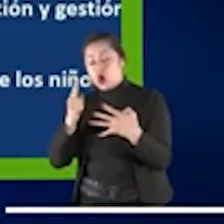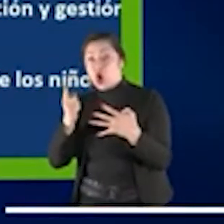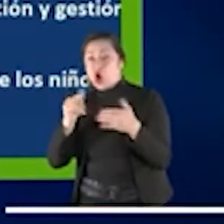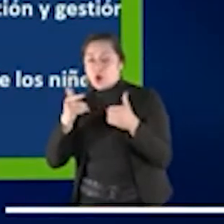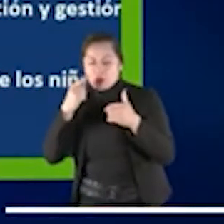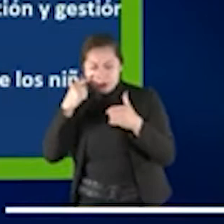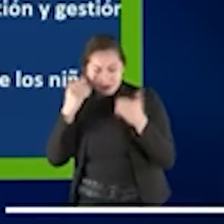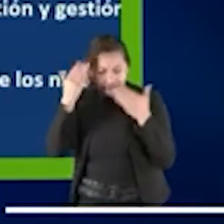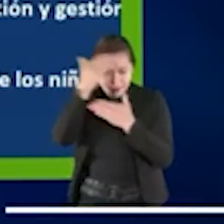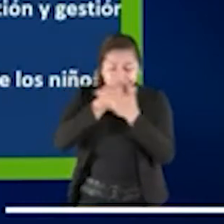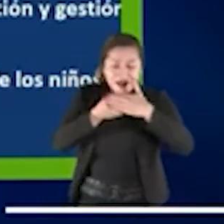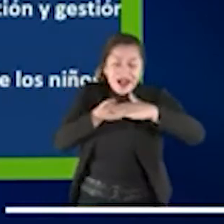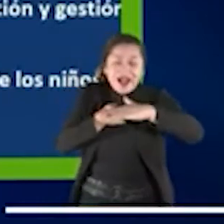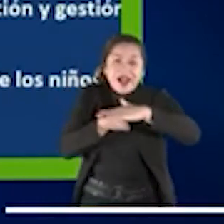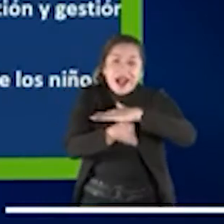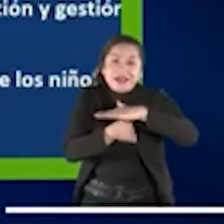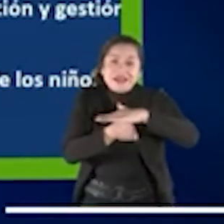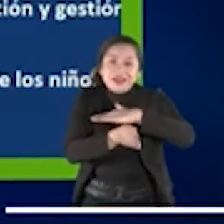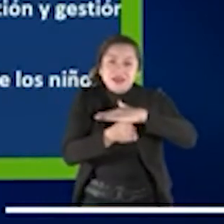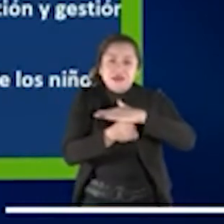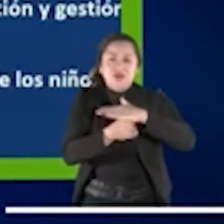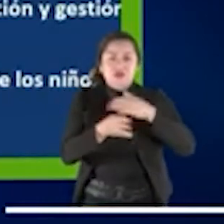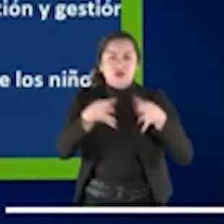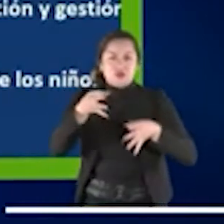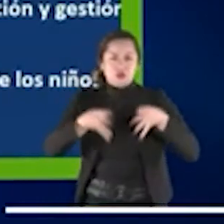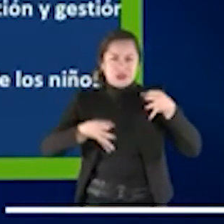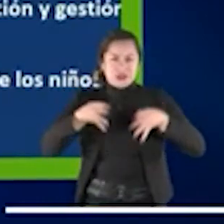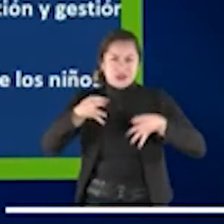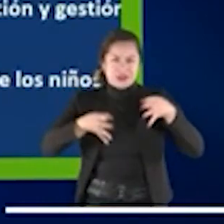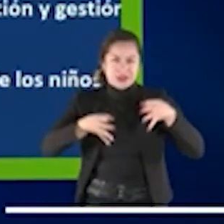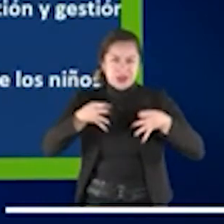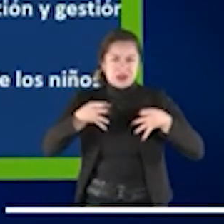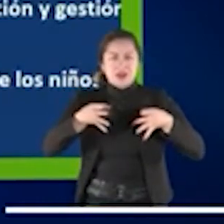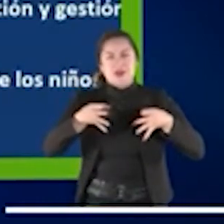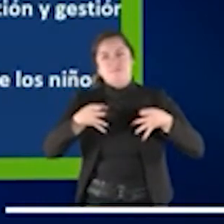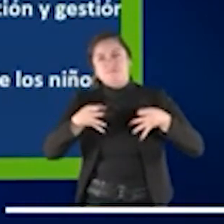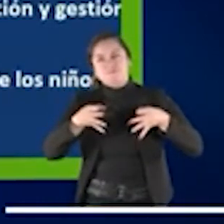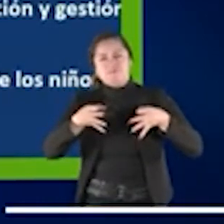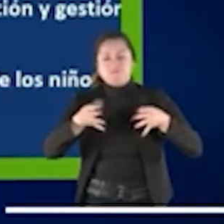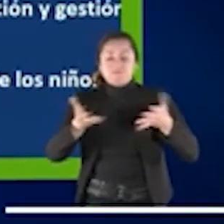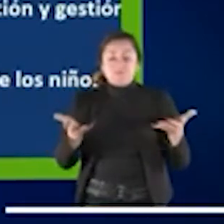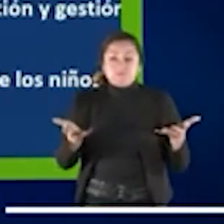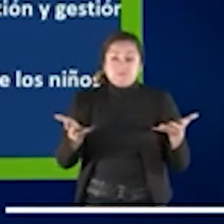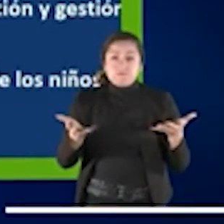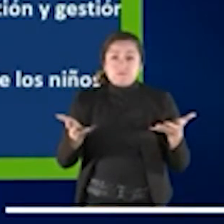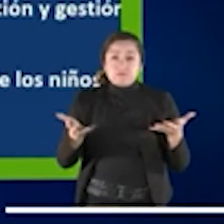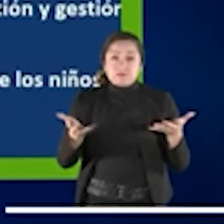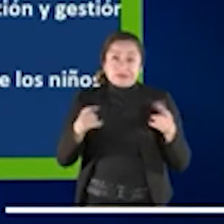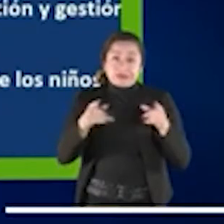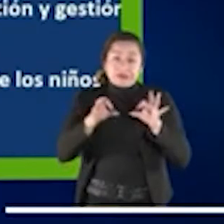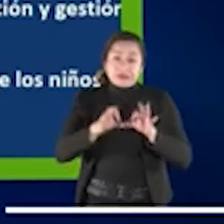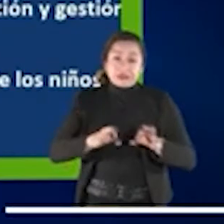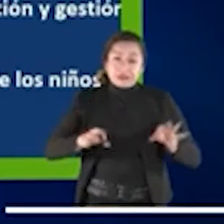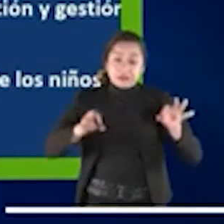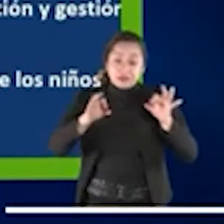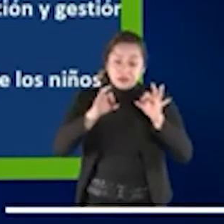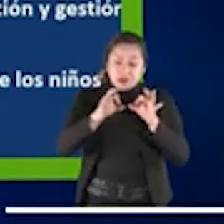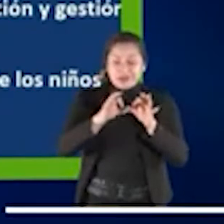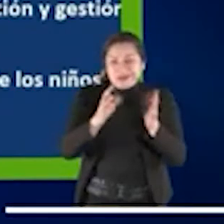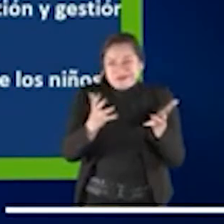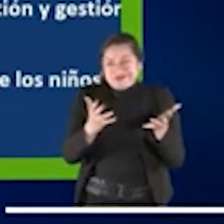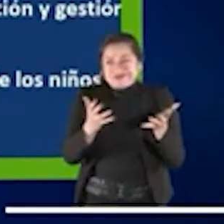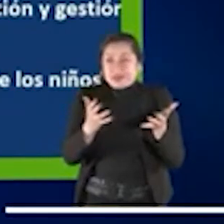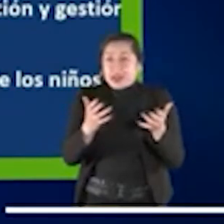una expresión de buena fe, muy grande, muy general, pero